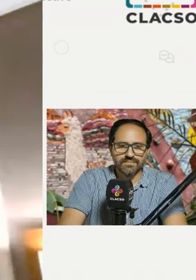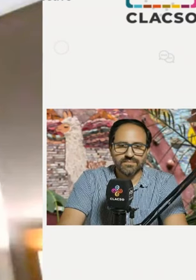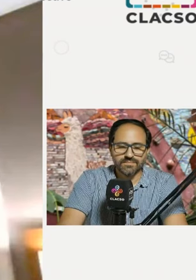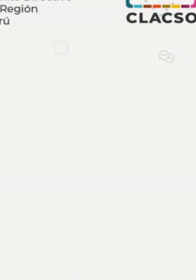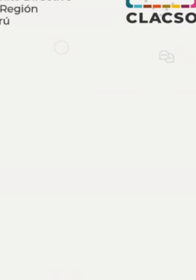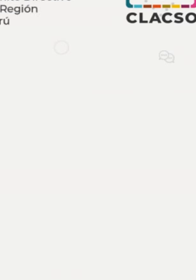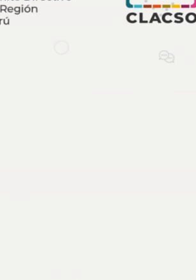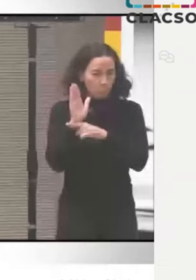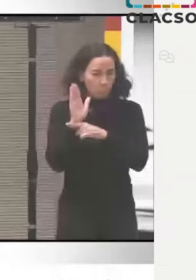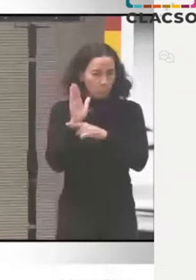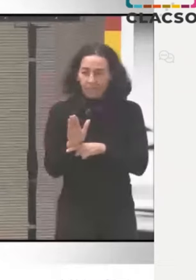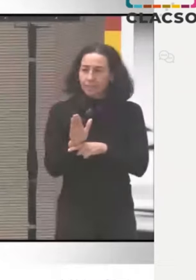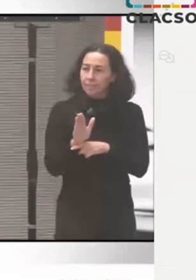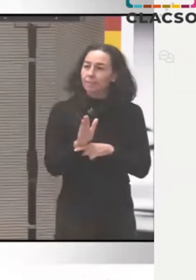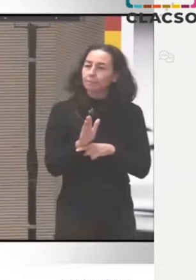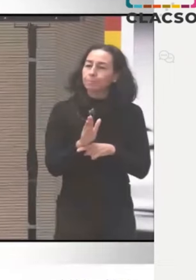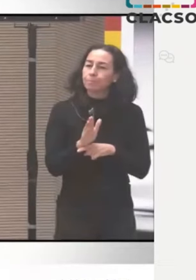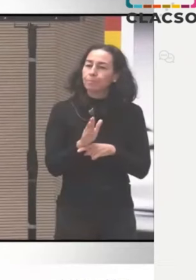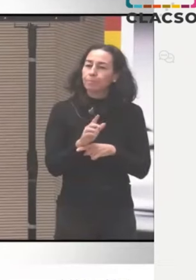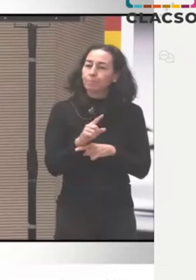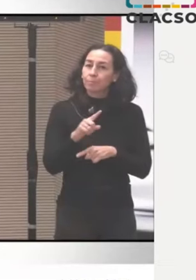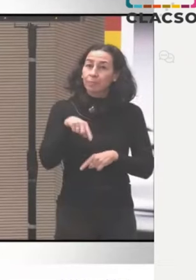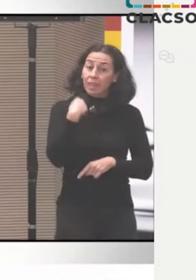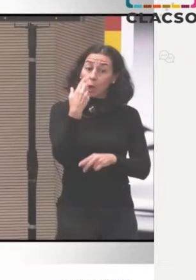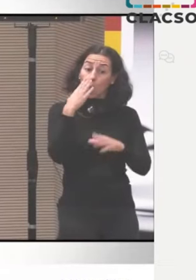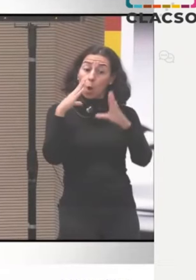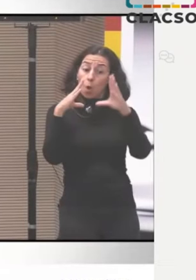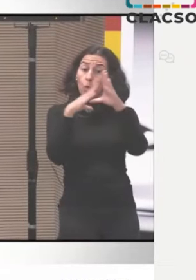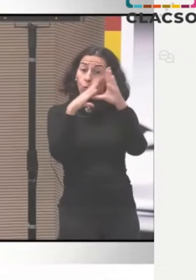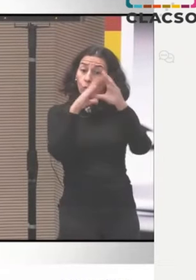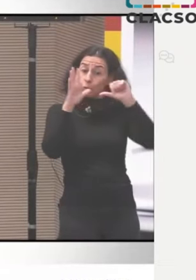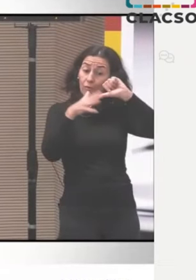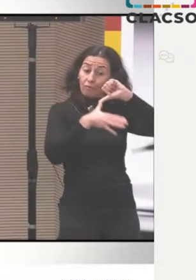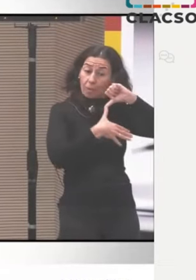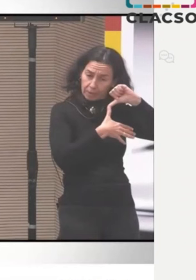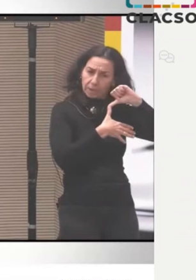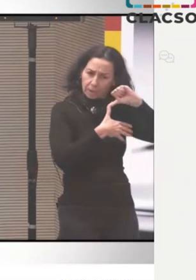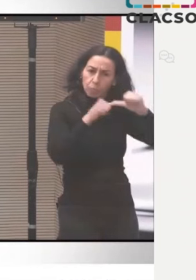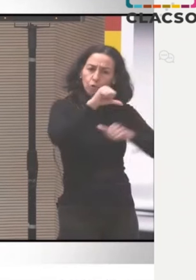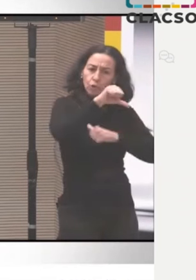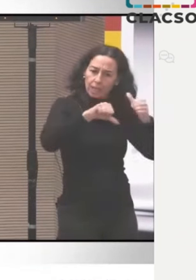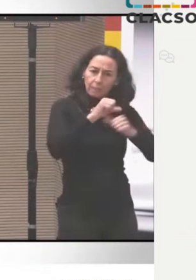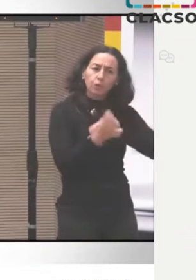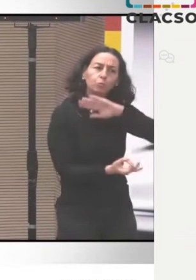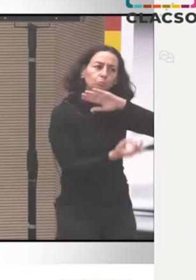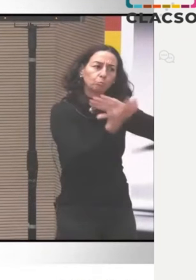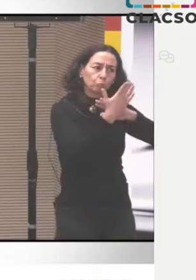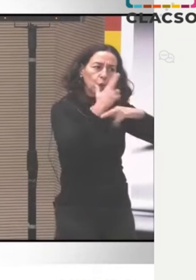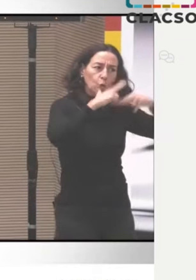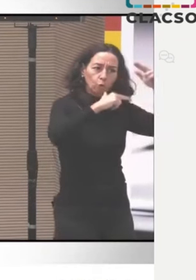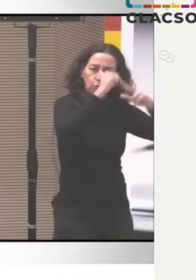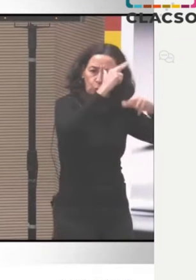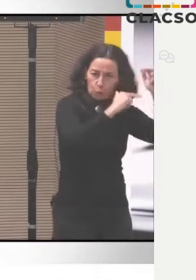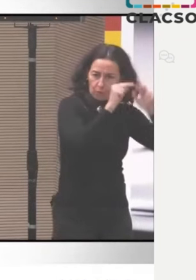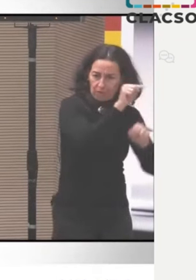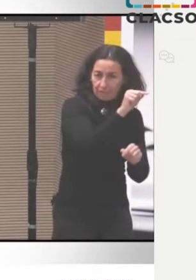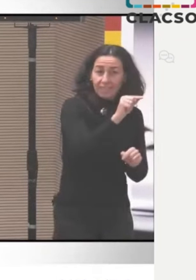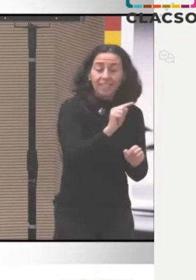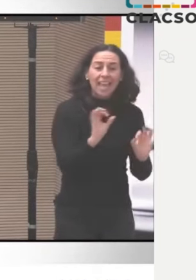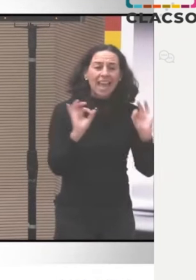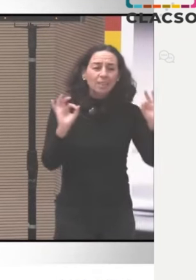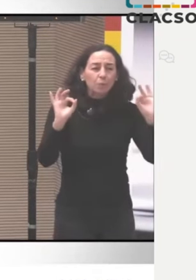también en la construcción de una agenda política en defensa de la democracia, sobre todo cuando